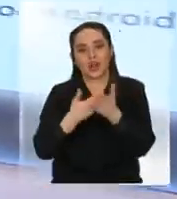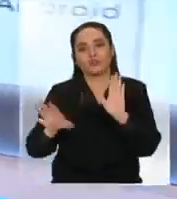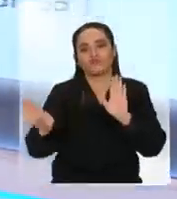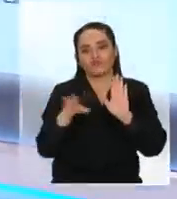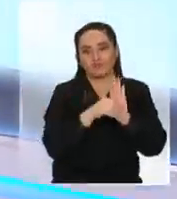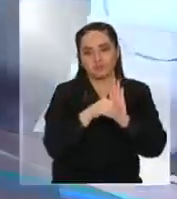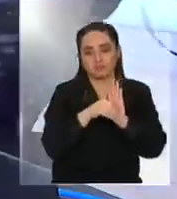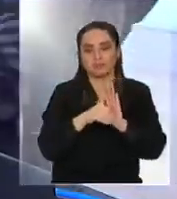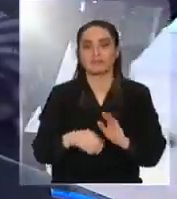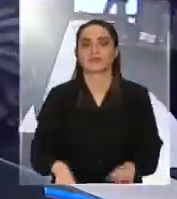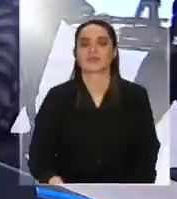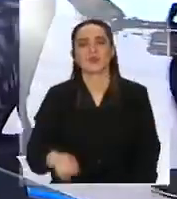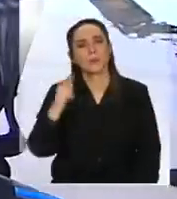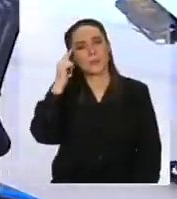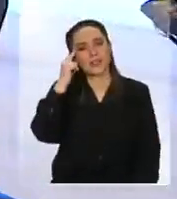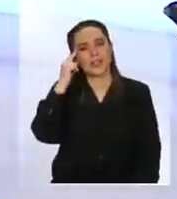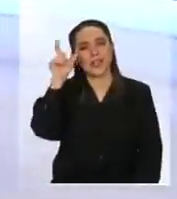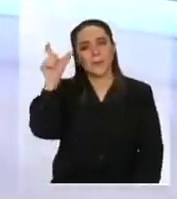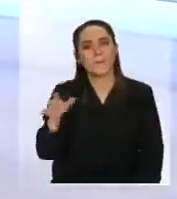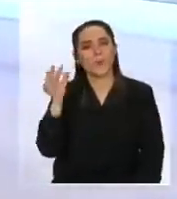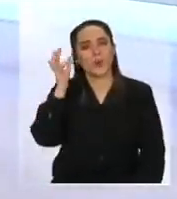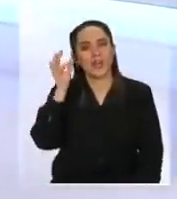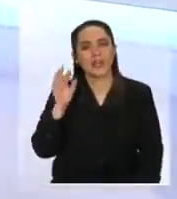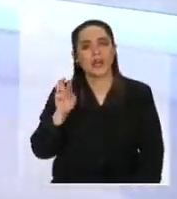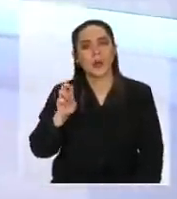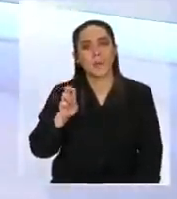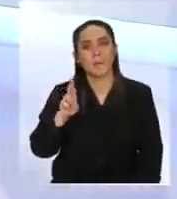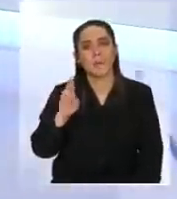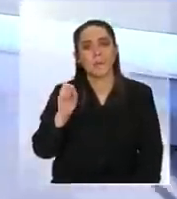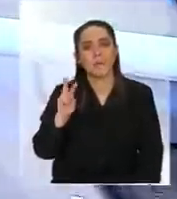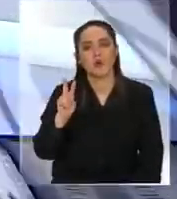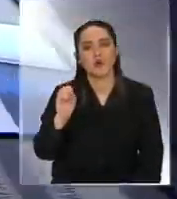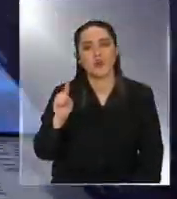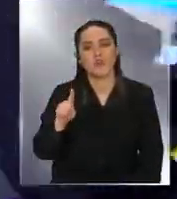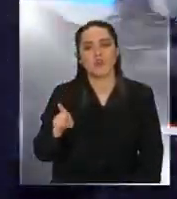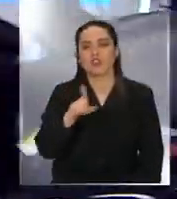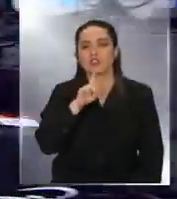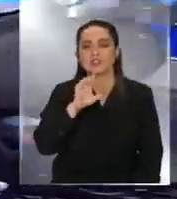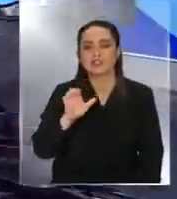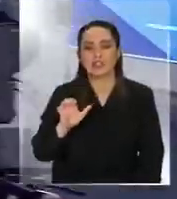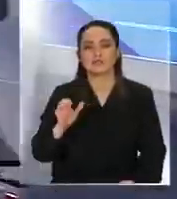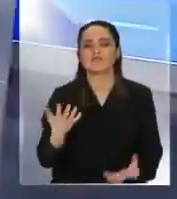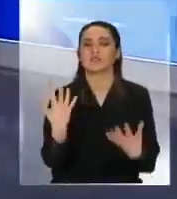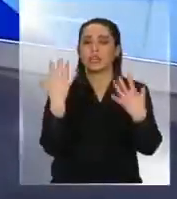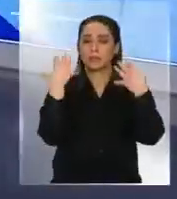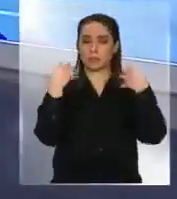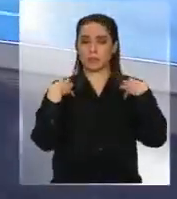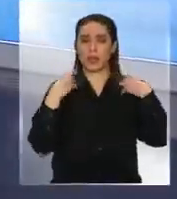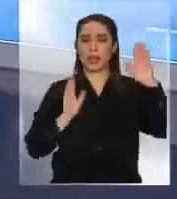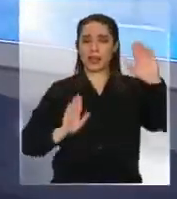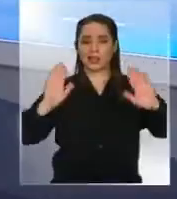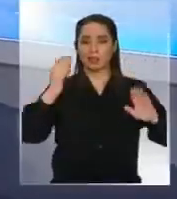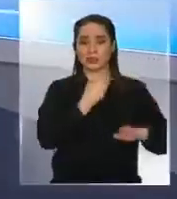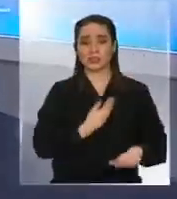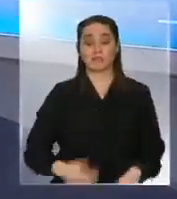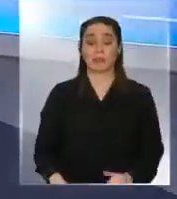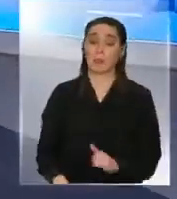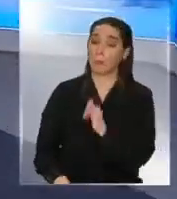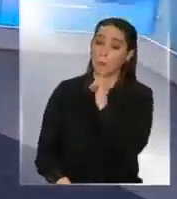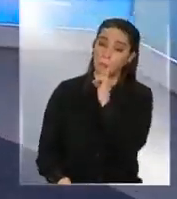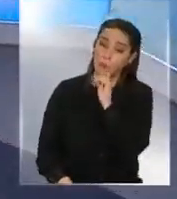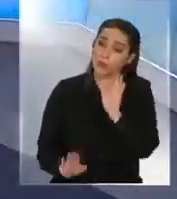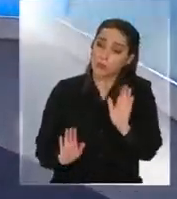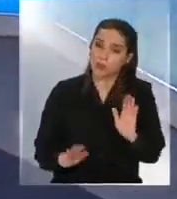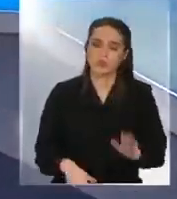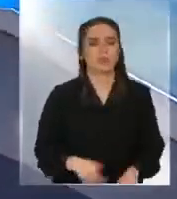¿tú crees que Jasna Proboste va a asumir una candidatura presidencial? no lo sé no lo sé pero que por